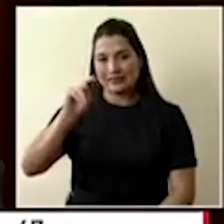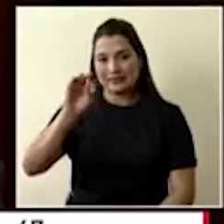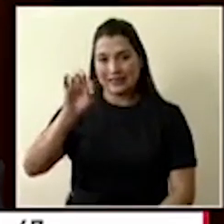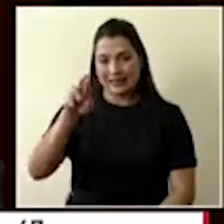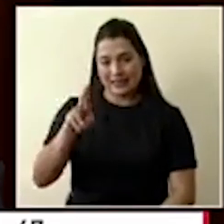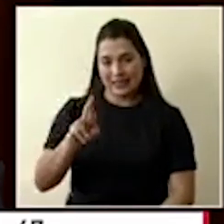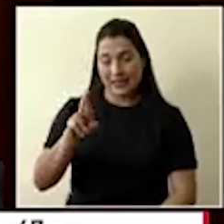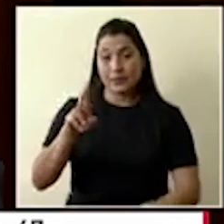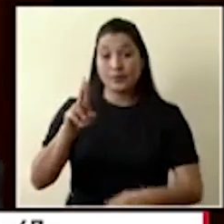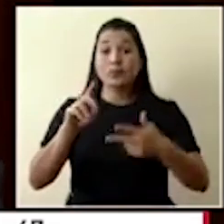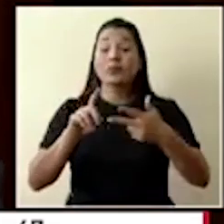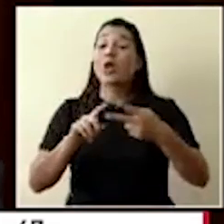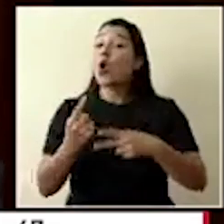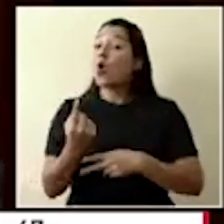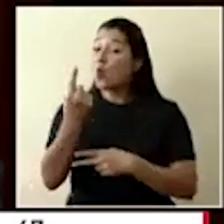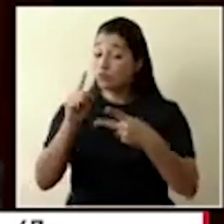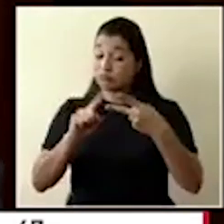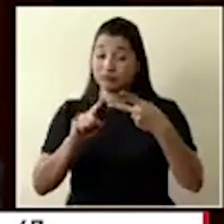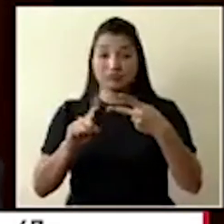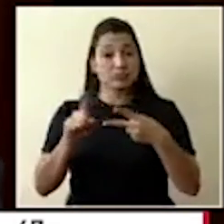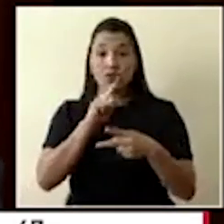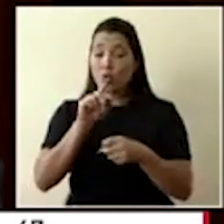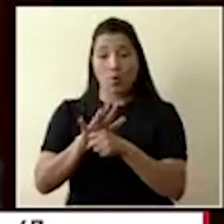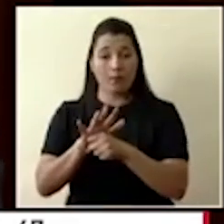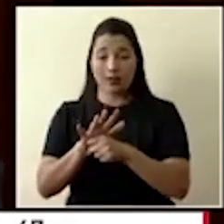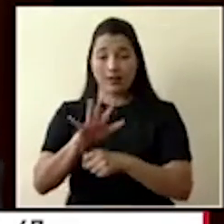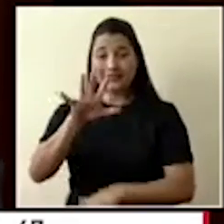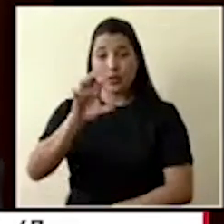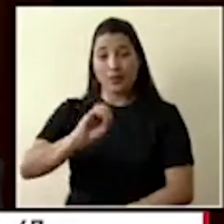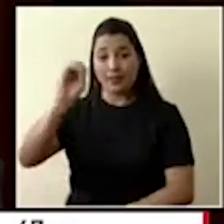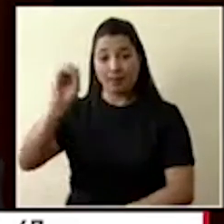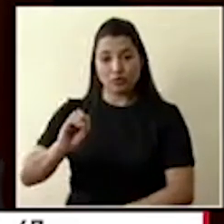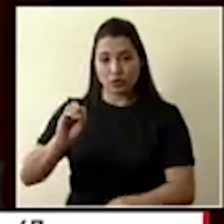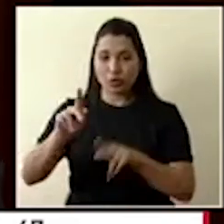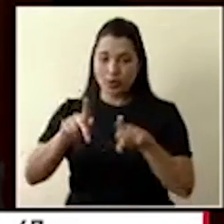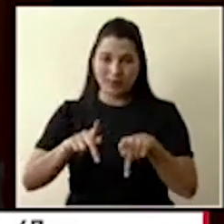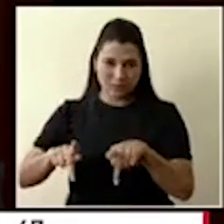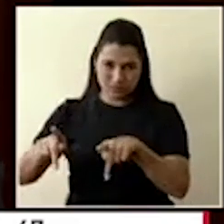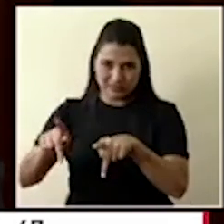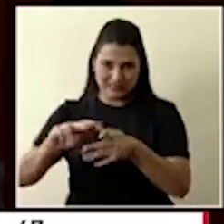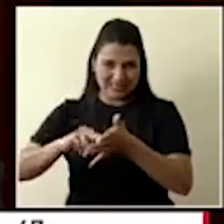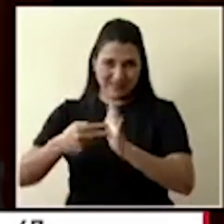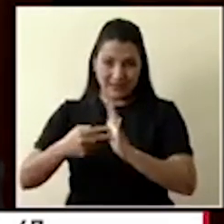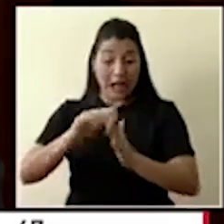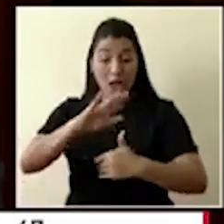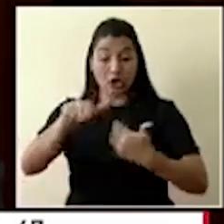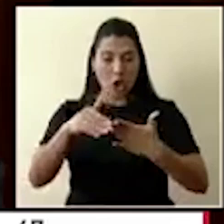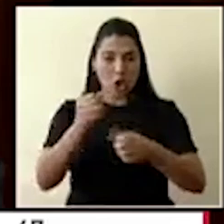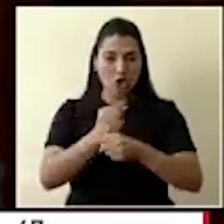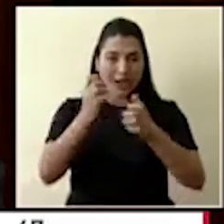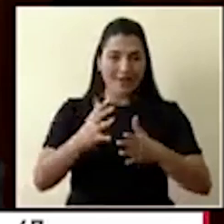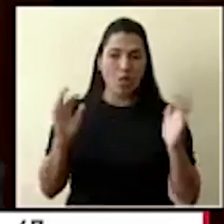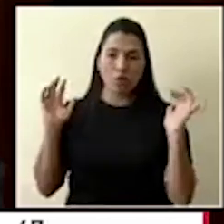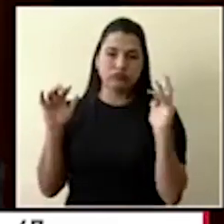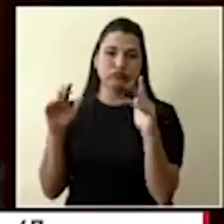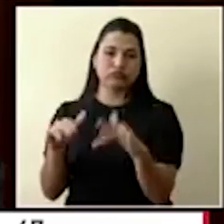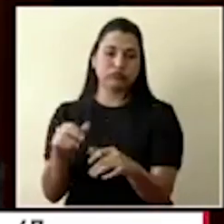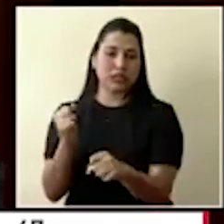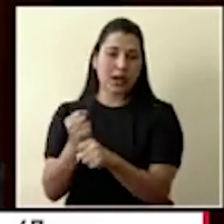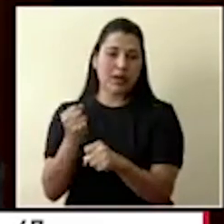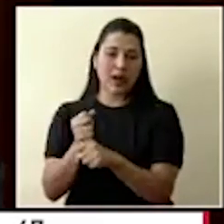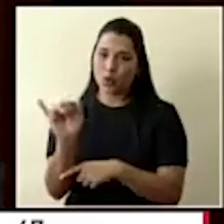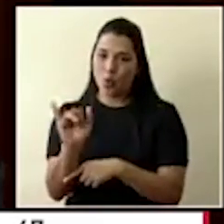por no cumplimiento del 50% del aforo. Aquí ya hemos indicado que en caso de no cumplir esta medida, se suspende el permiso sanitario de